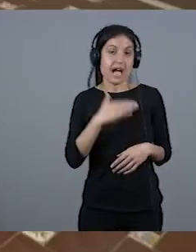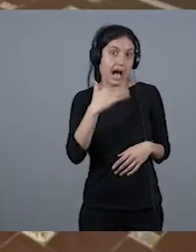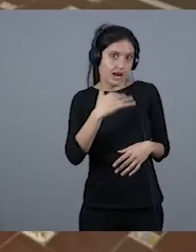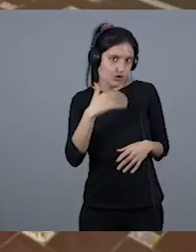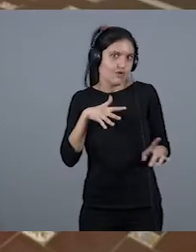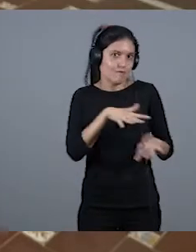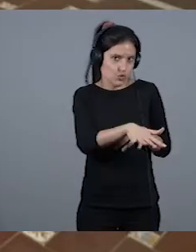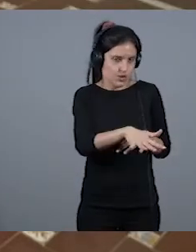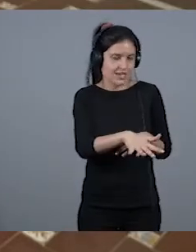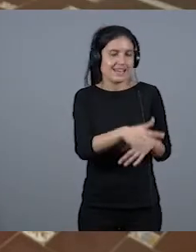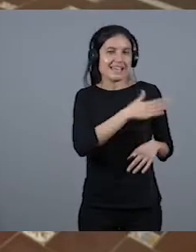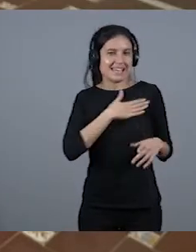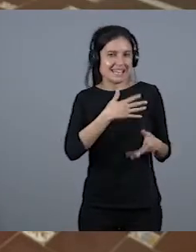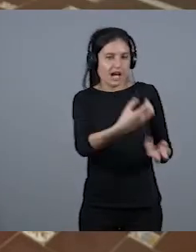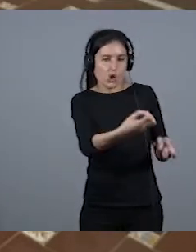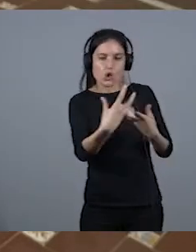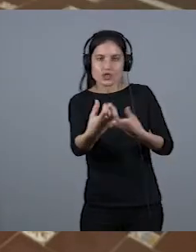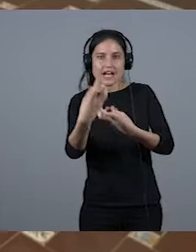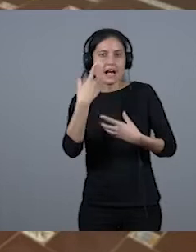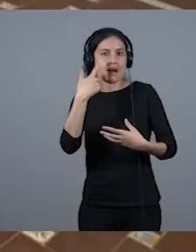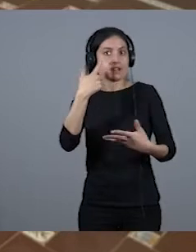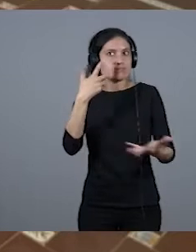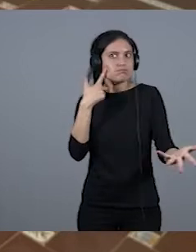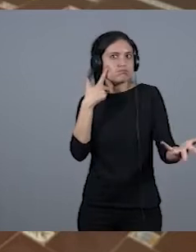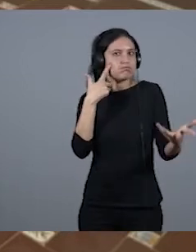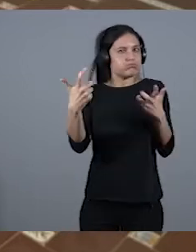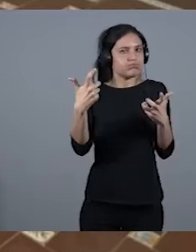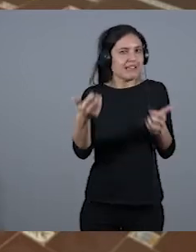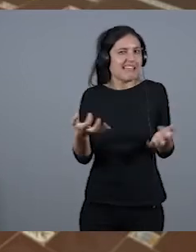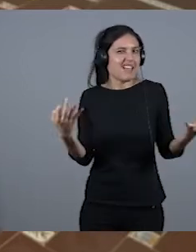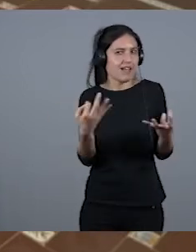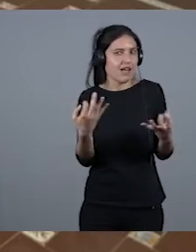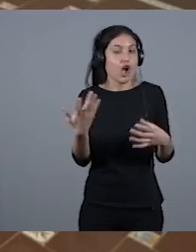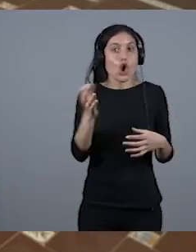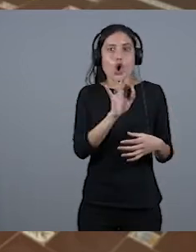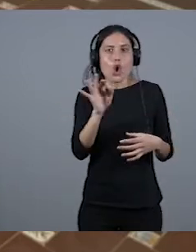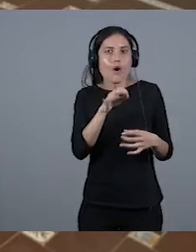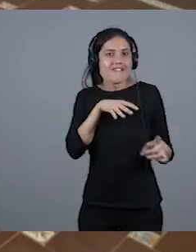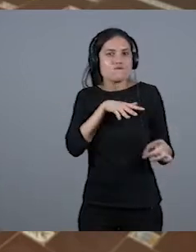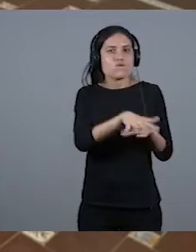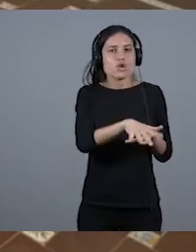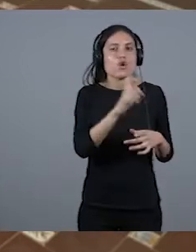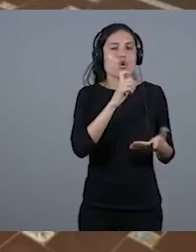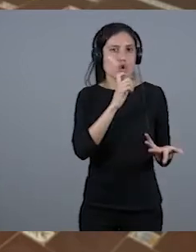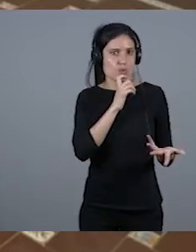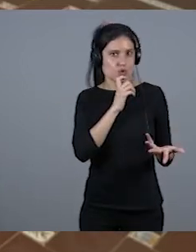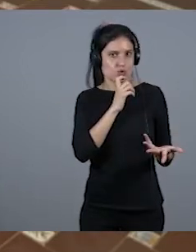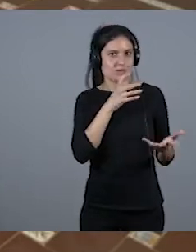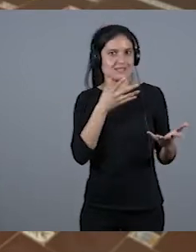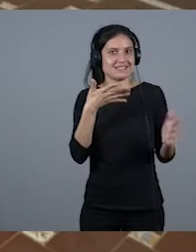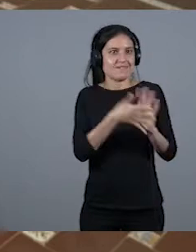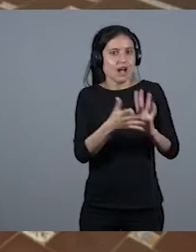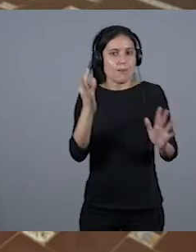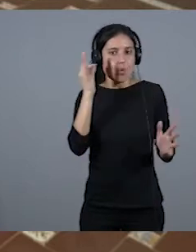me presentaran qué es lo que les ha llamado la atención o cómo ha influido, cómo ha sido ser mujer en un mundo que estaba